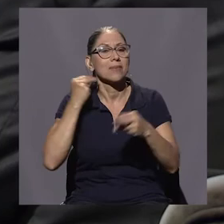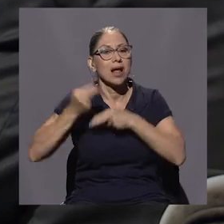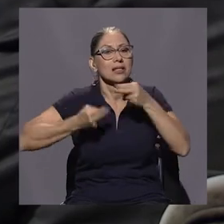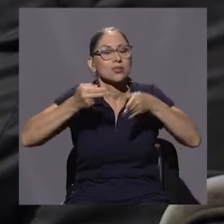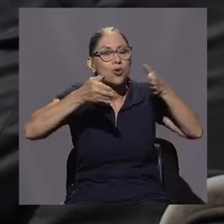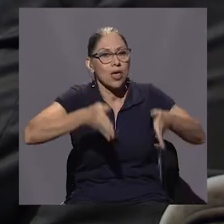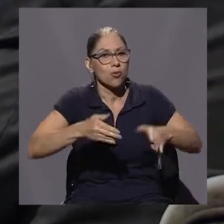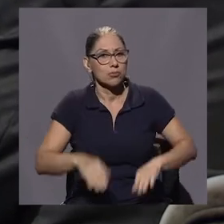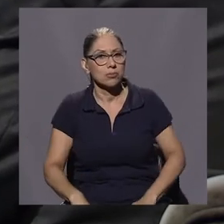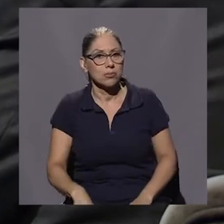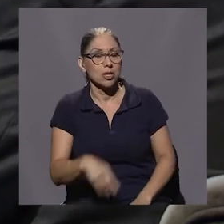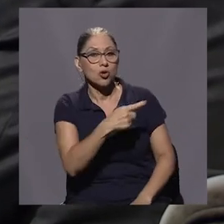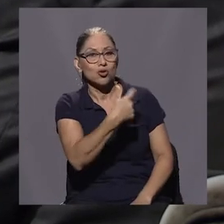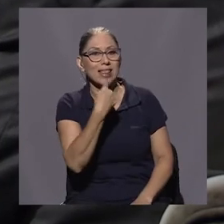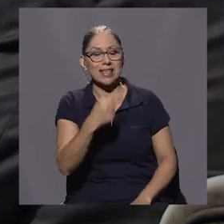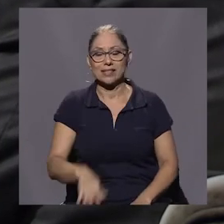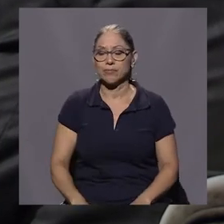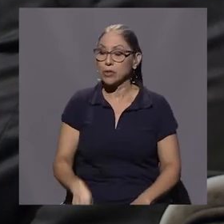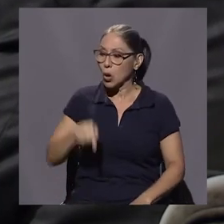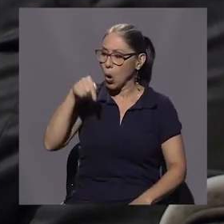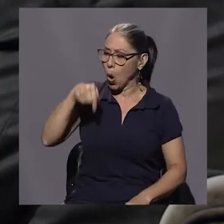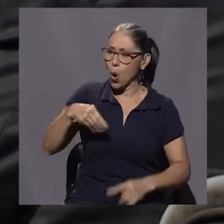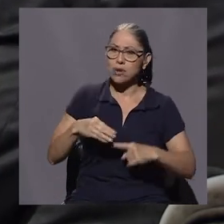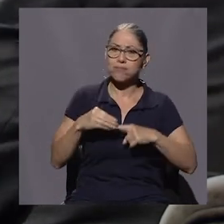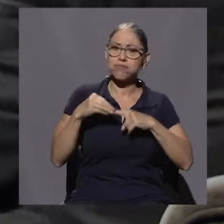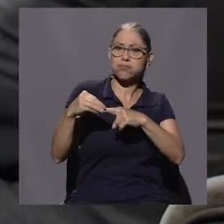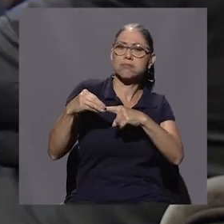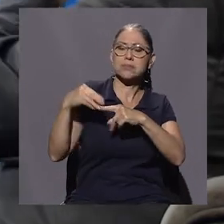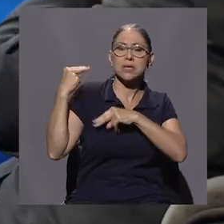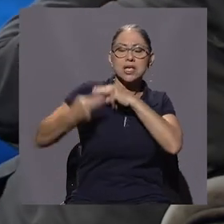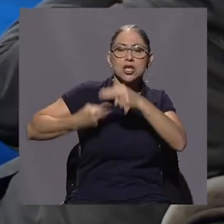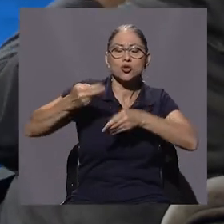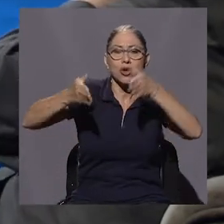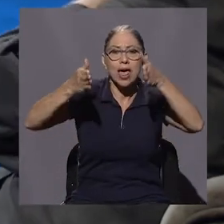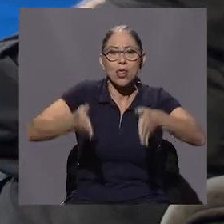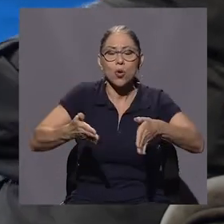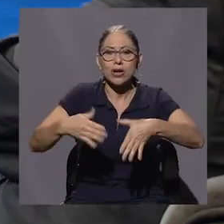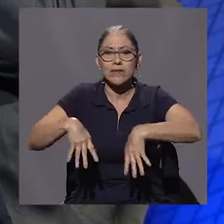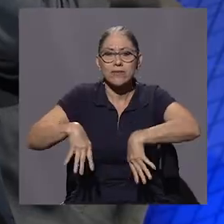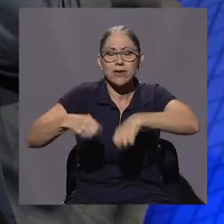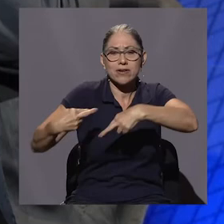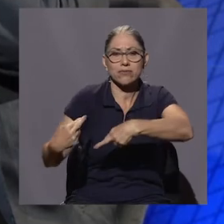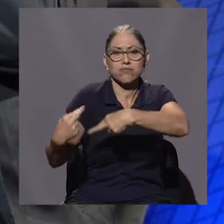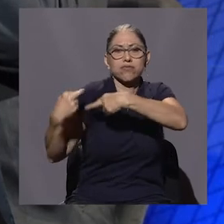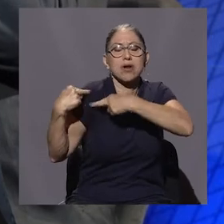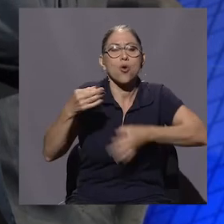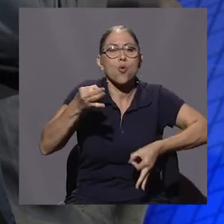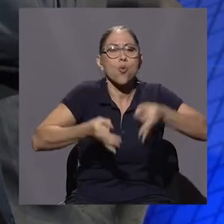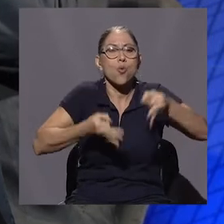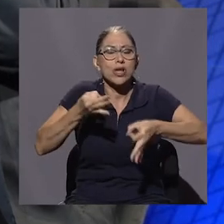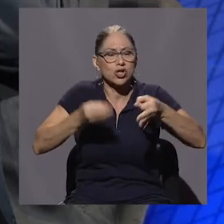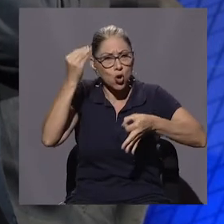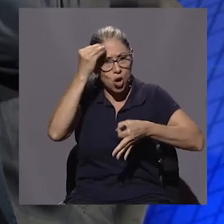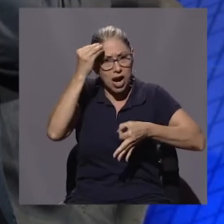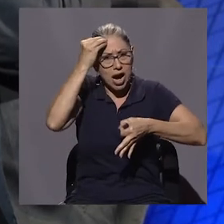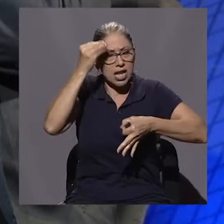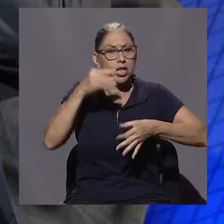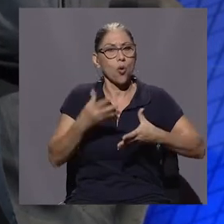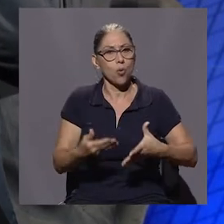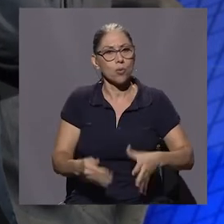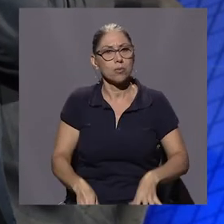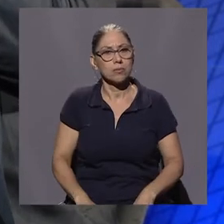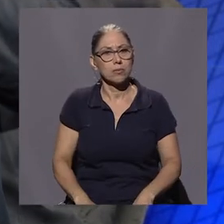historiador y usted dice así, hoy más que nunca el historiador tiene la responsabilidad del juicio crítico. Así es,